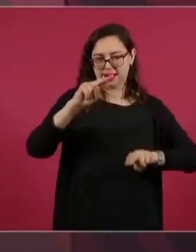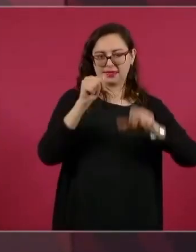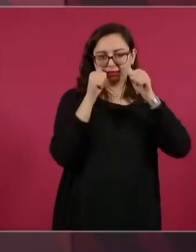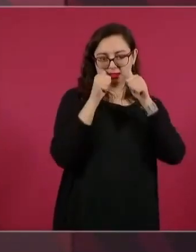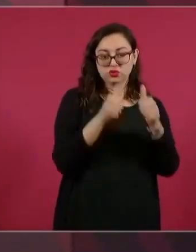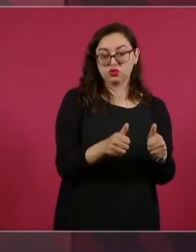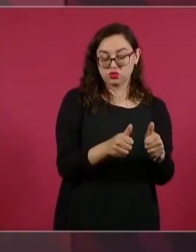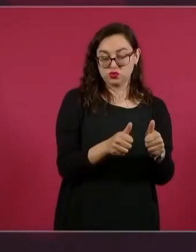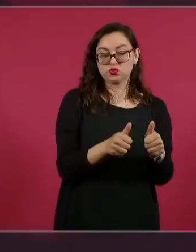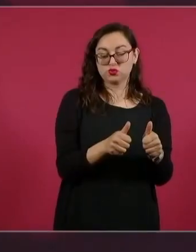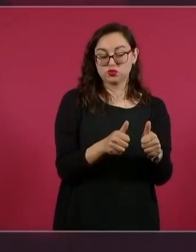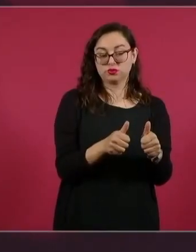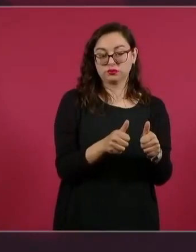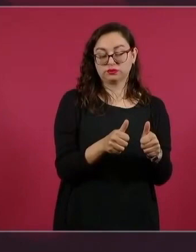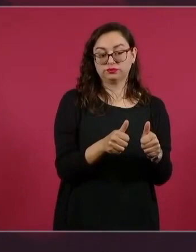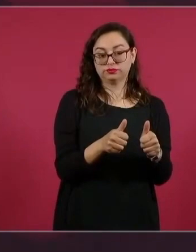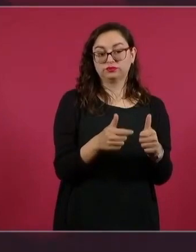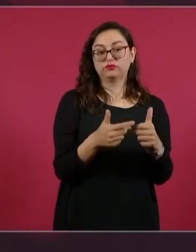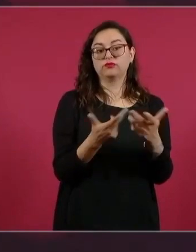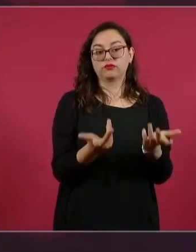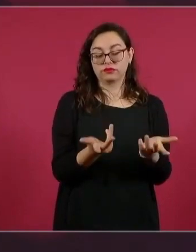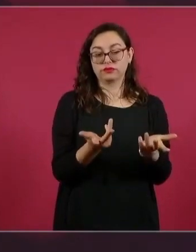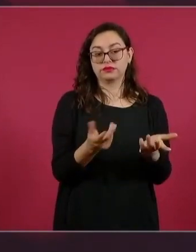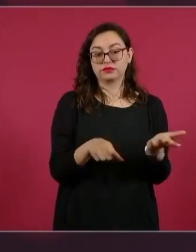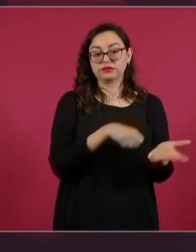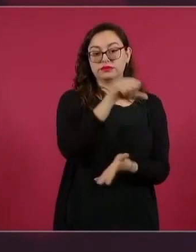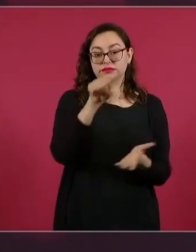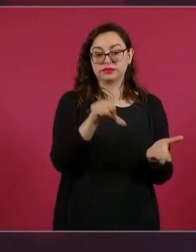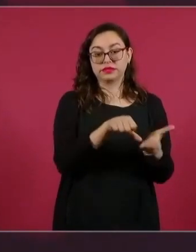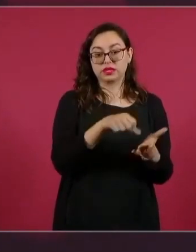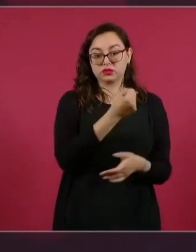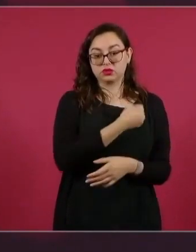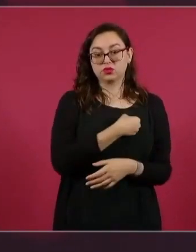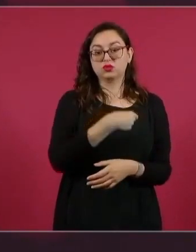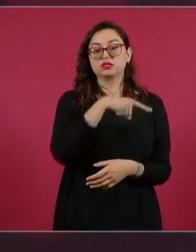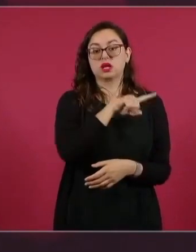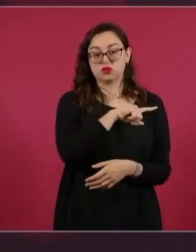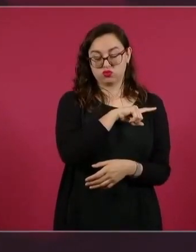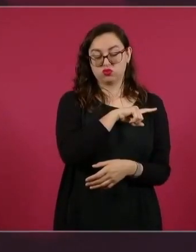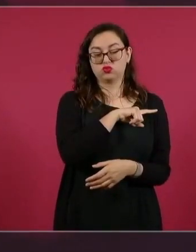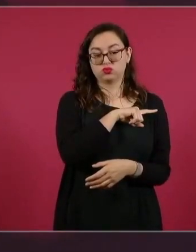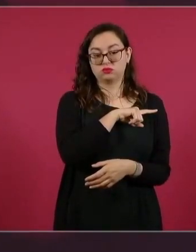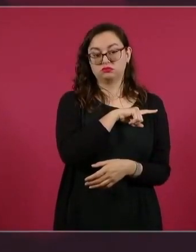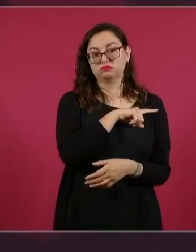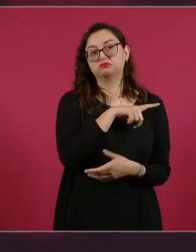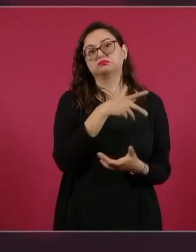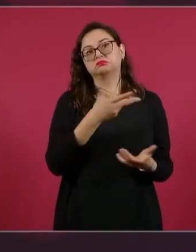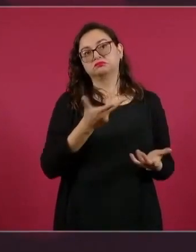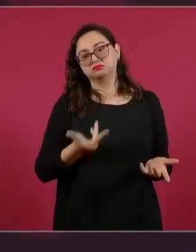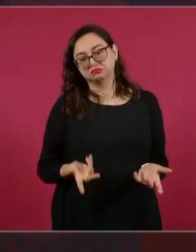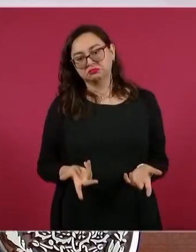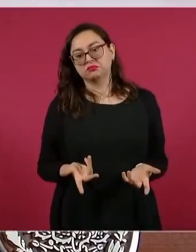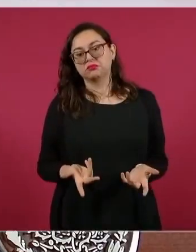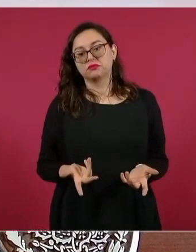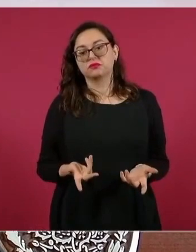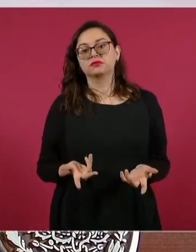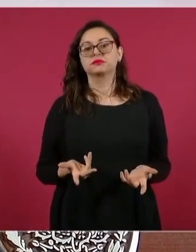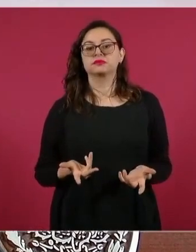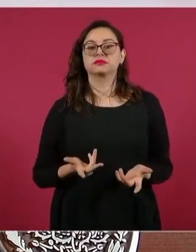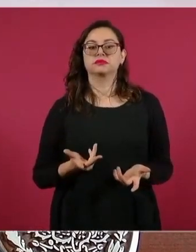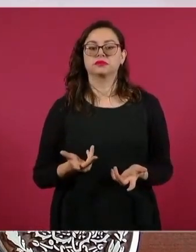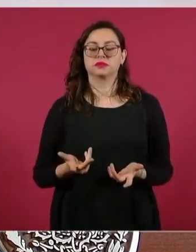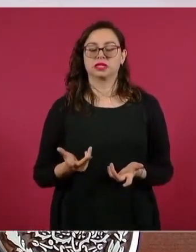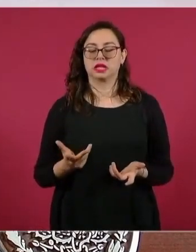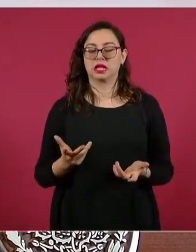estos son centros de salud, unidades médicas que están algunas en cabeceras